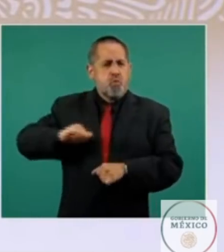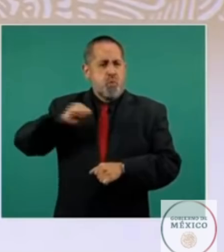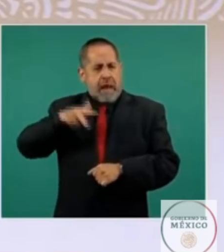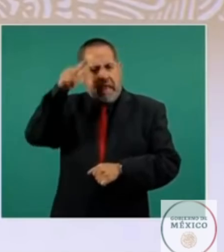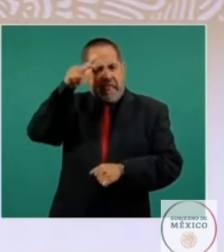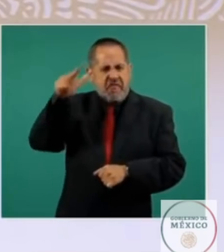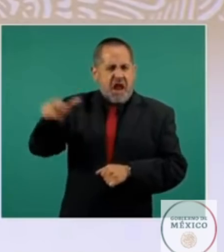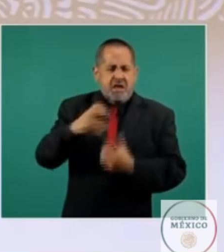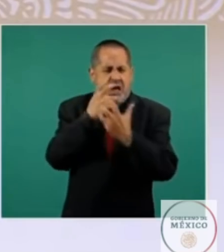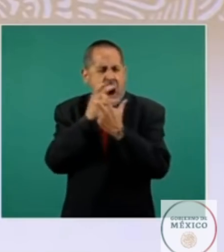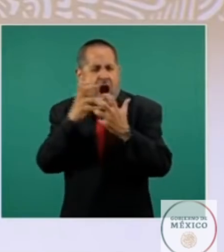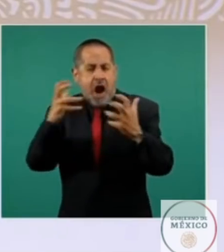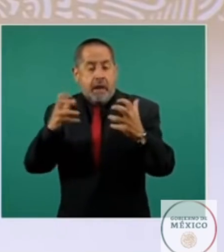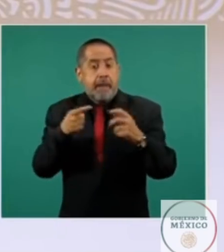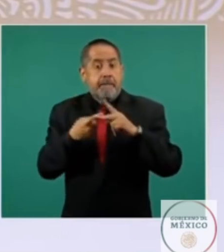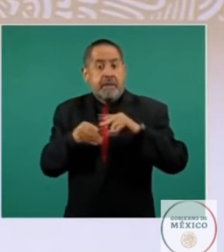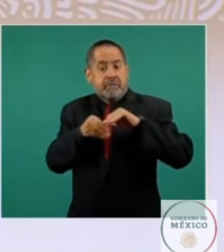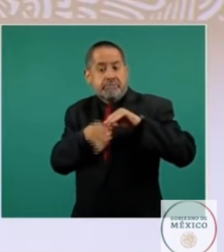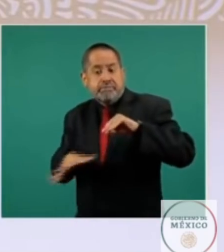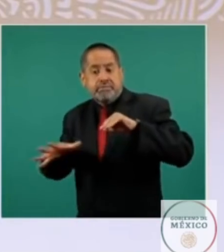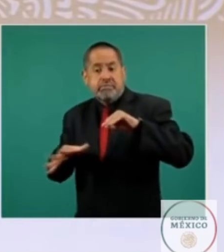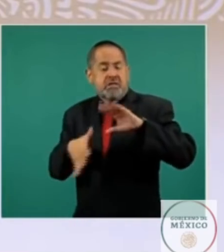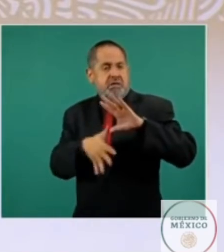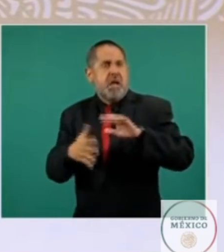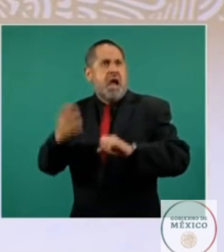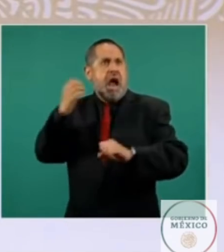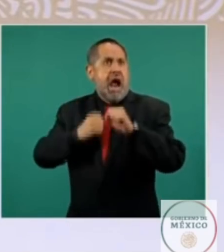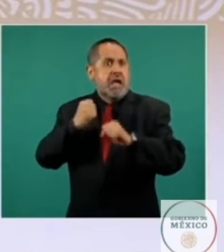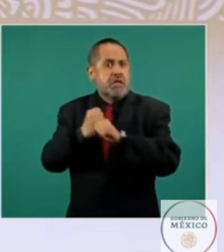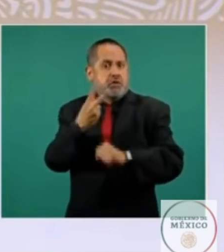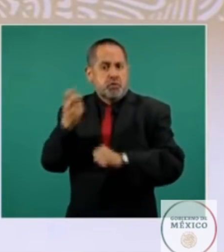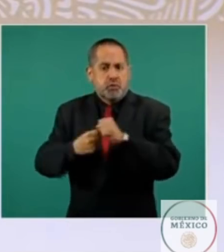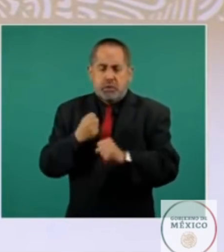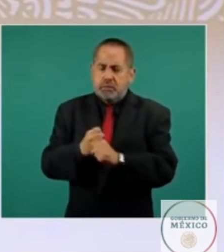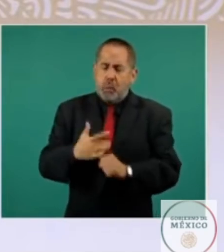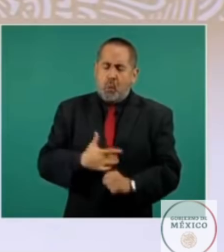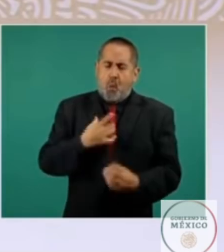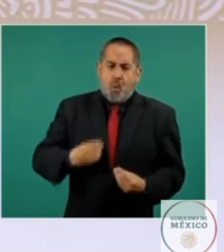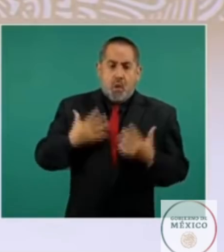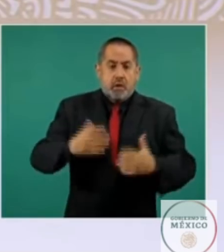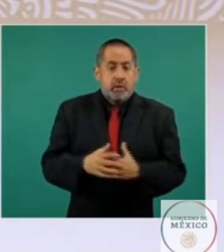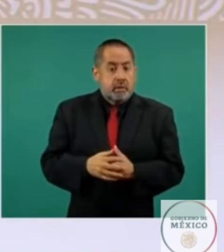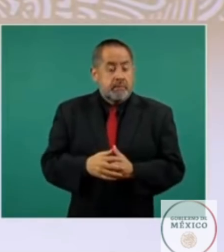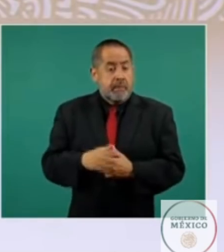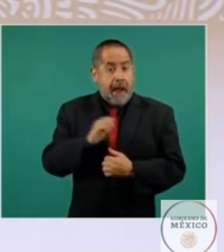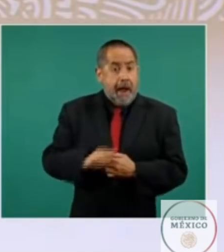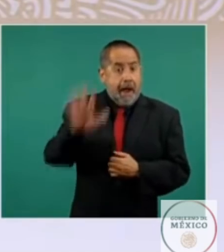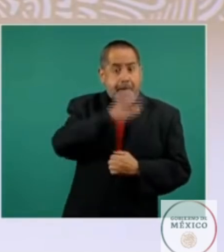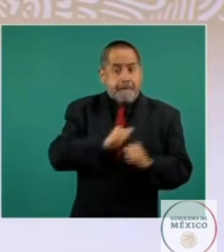en nuestra región hace más de 200 años. Entre todos los hermanos que nos dio nuestra América,